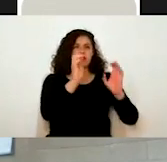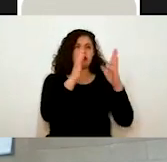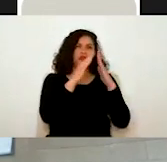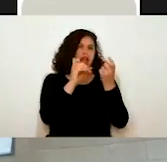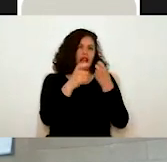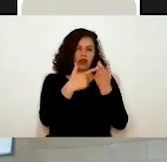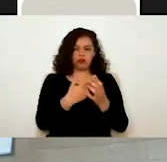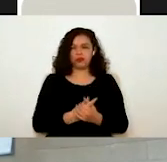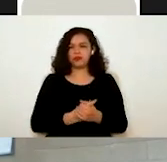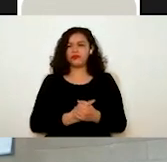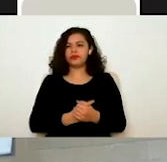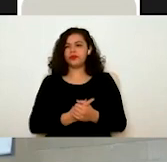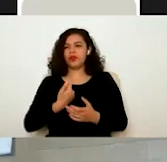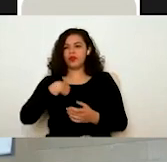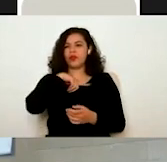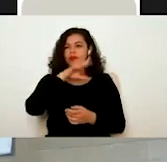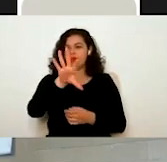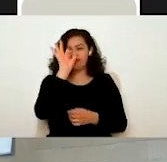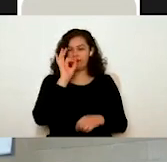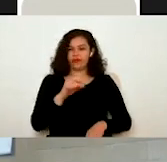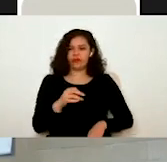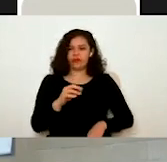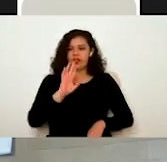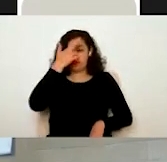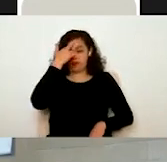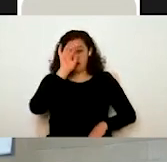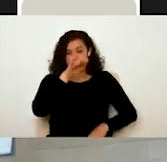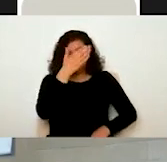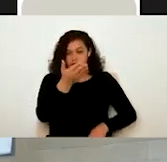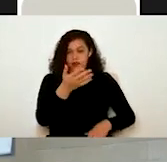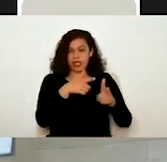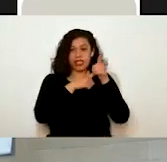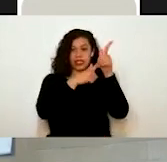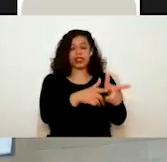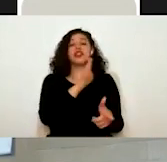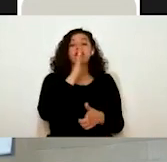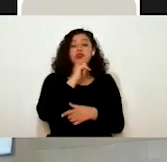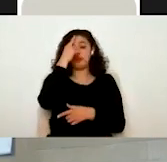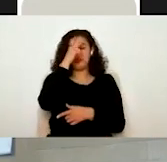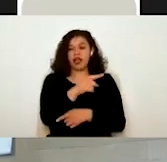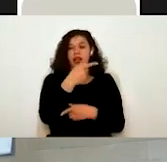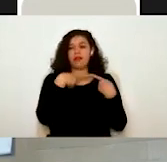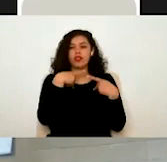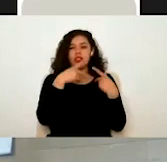La seleccionamos. Siempre recuerden, la solicitud no les va a permitir avanzar si ustedes no seleccionan un apoderado. Vamos a seleccionar el